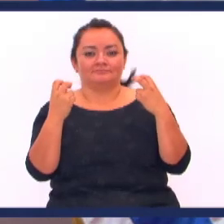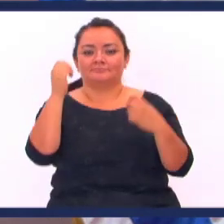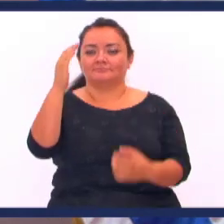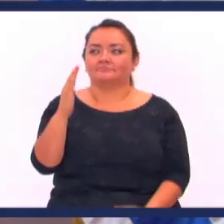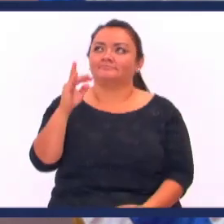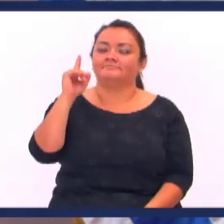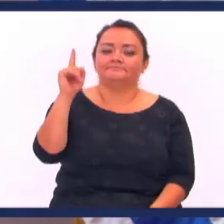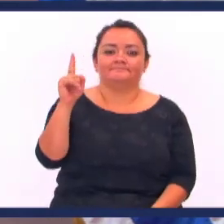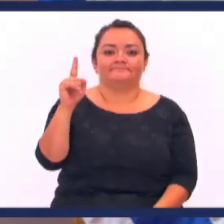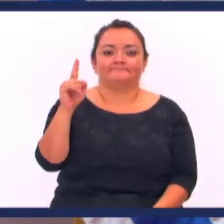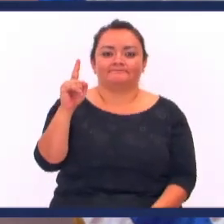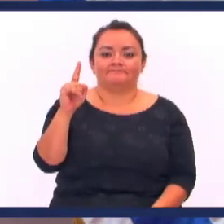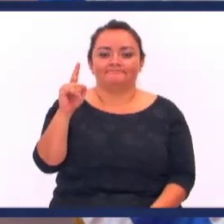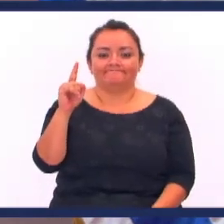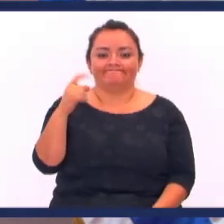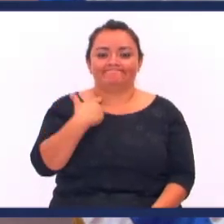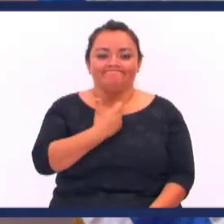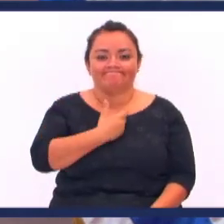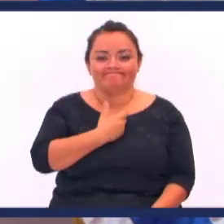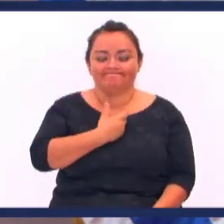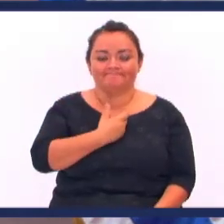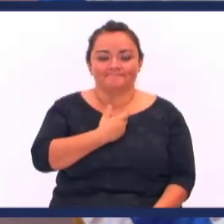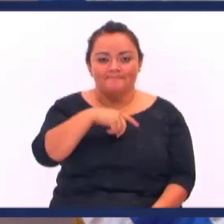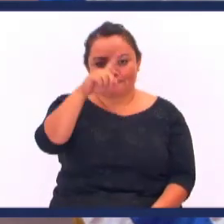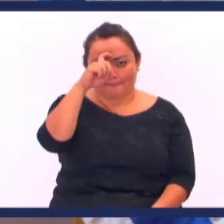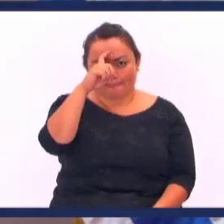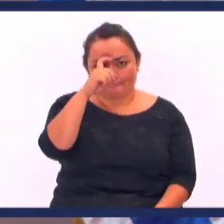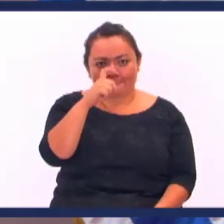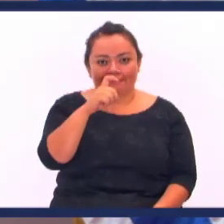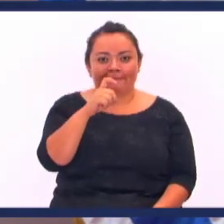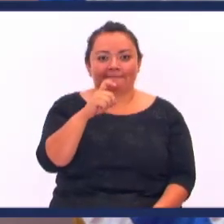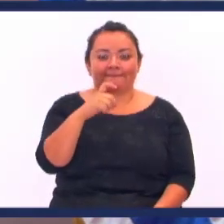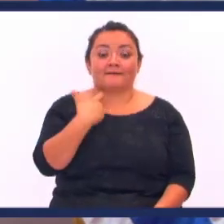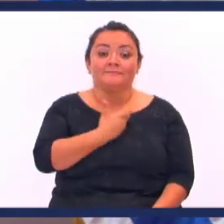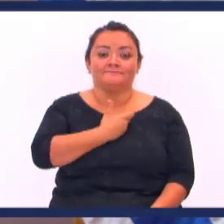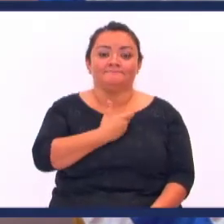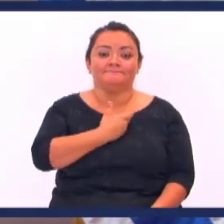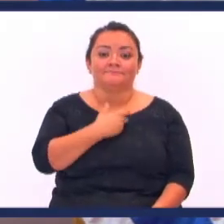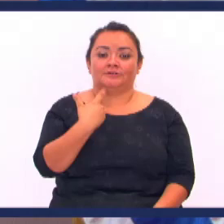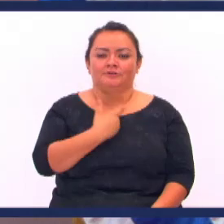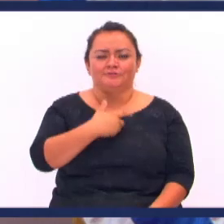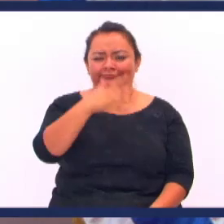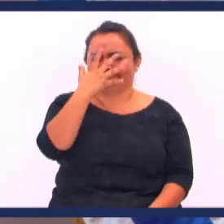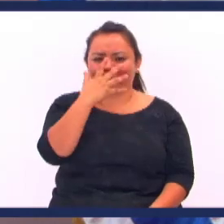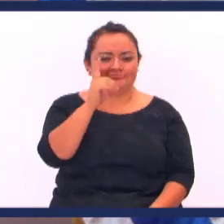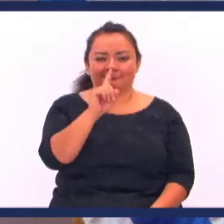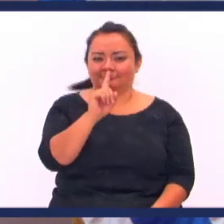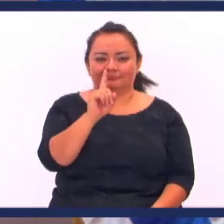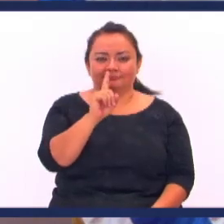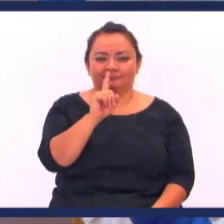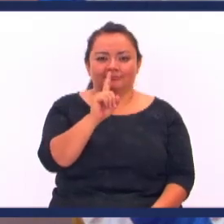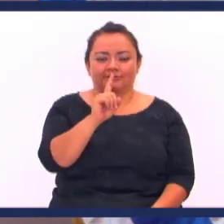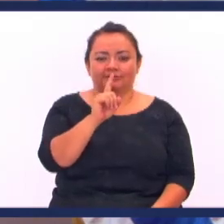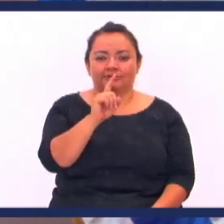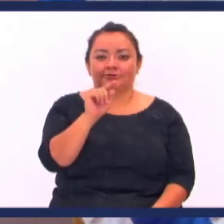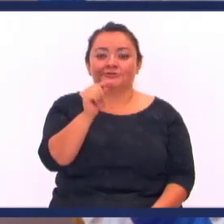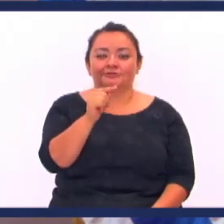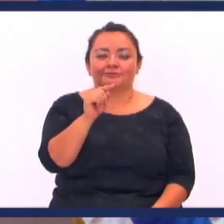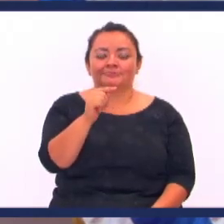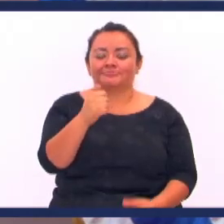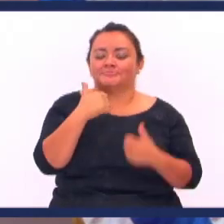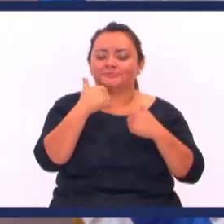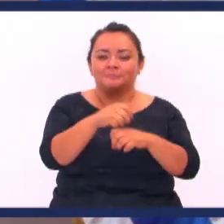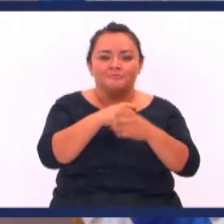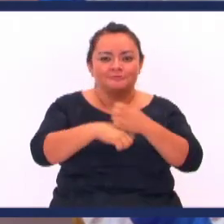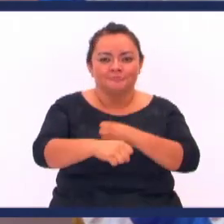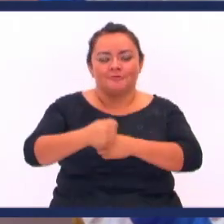Cristo Según nuestras obras En pocas palabras Si no te avergüenzas Del evangelio Si como